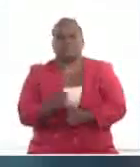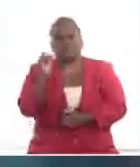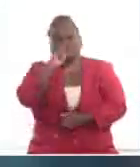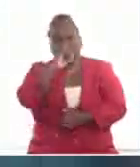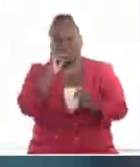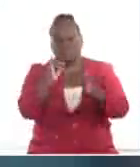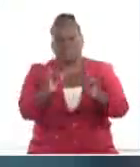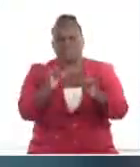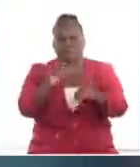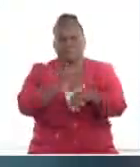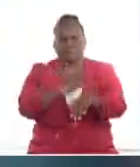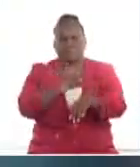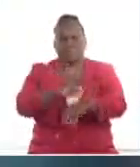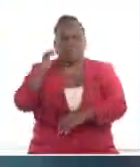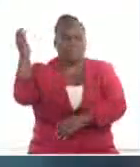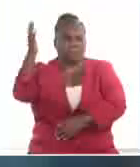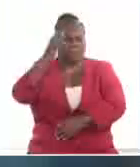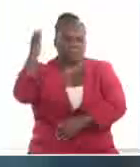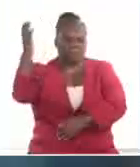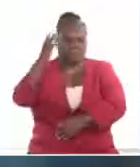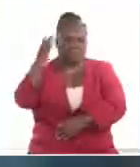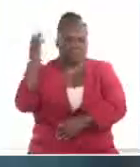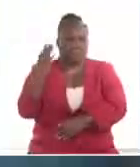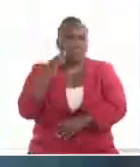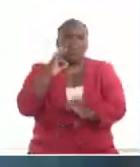gracias por la compañía, cuídese mucho y tenga buen día.